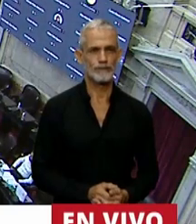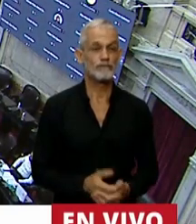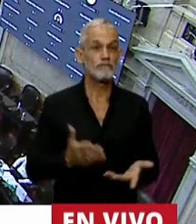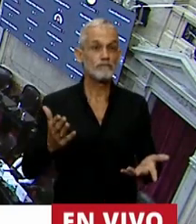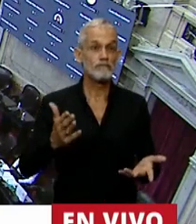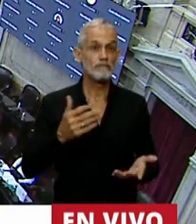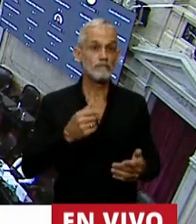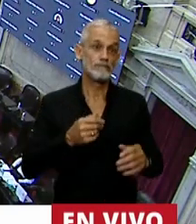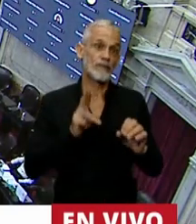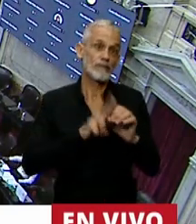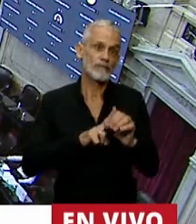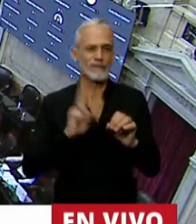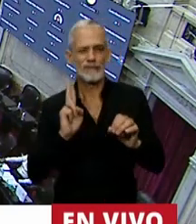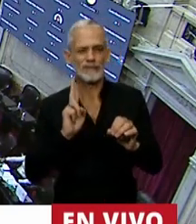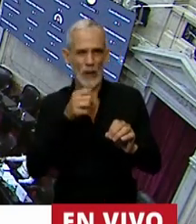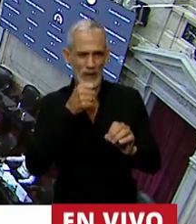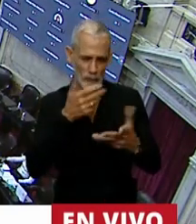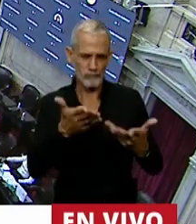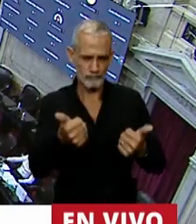Está muteado, diputado. Ahora sí.